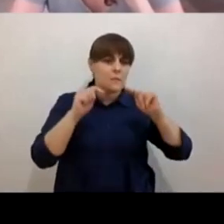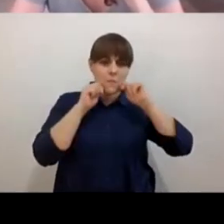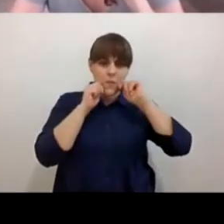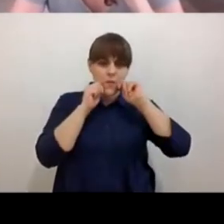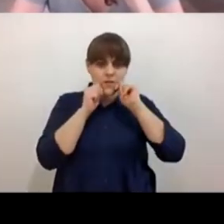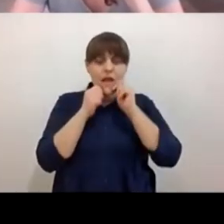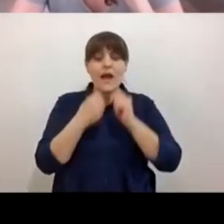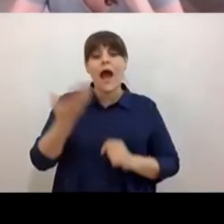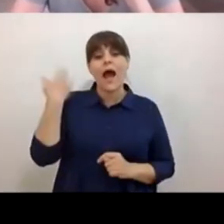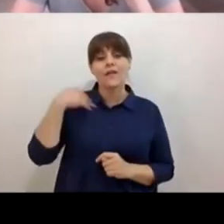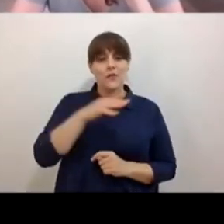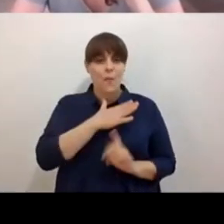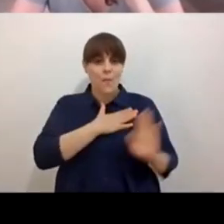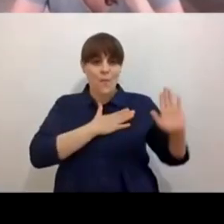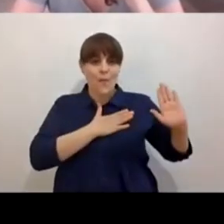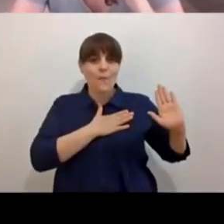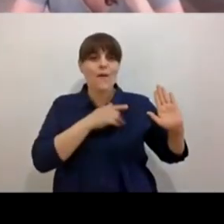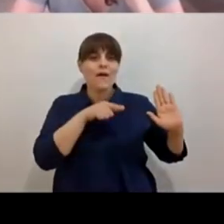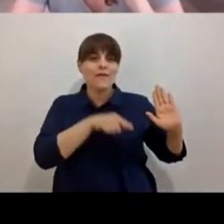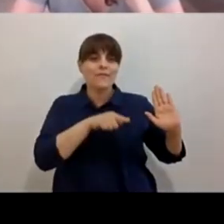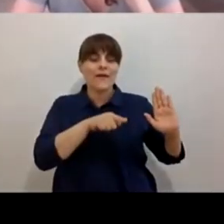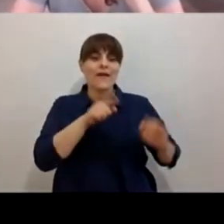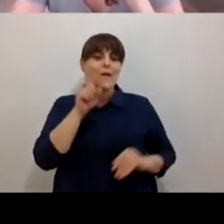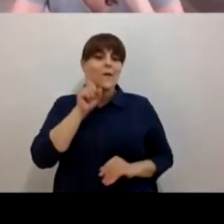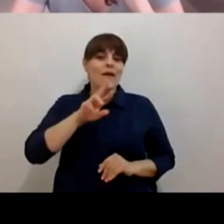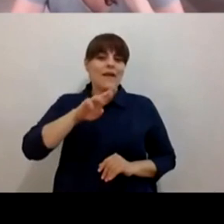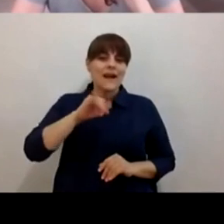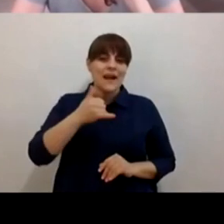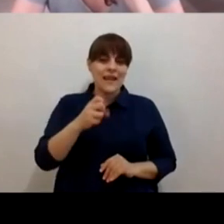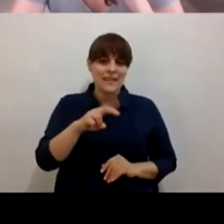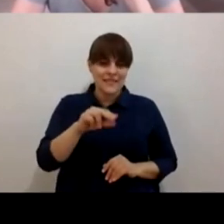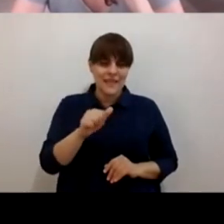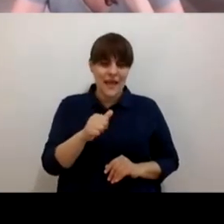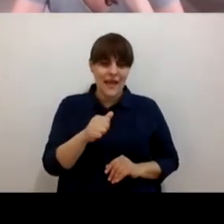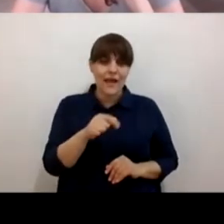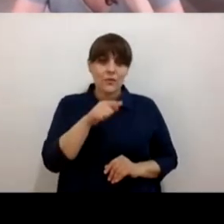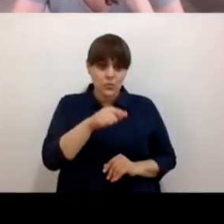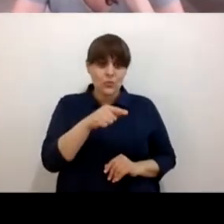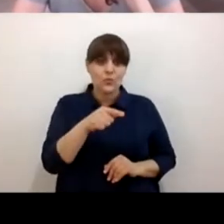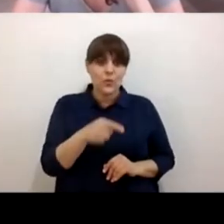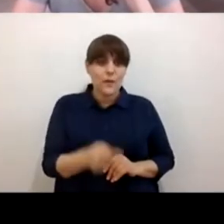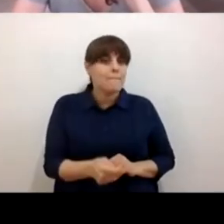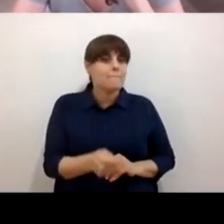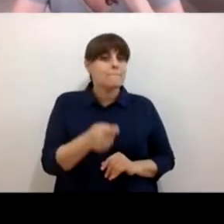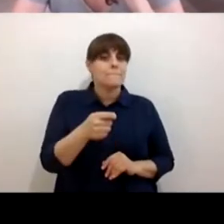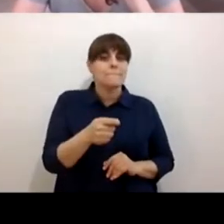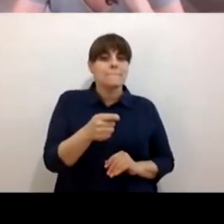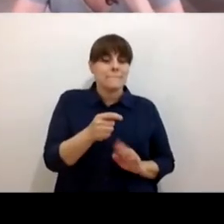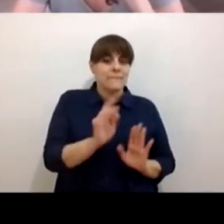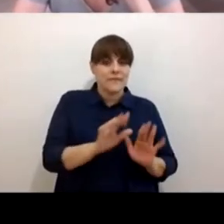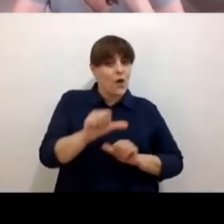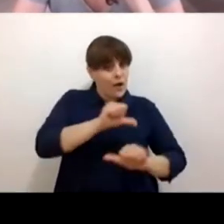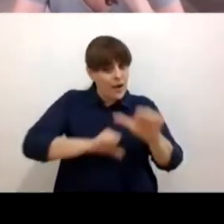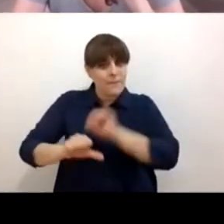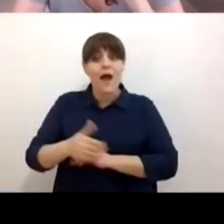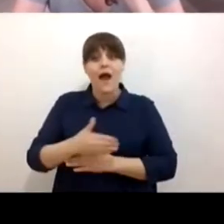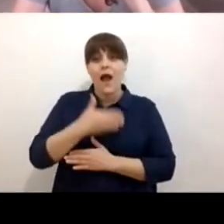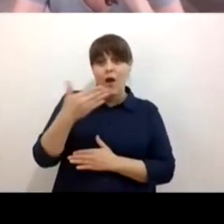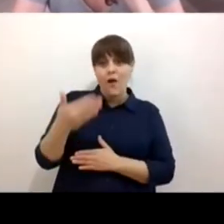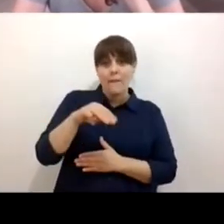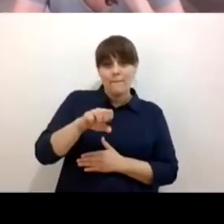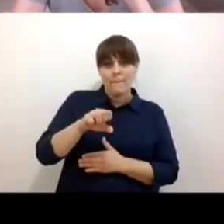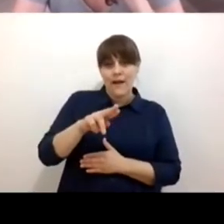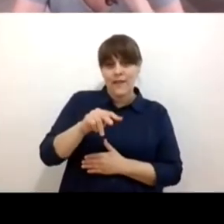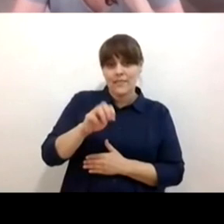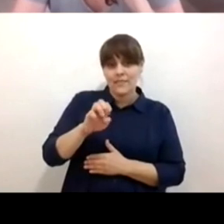prometido a Reina el orden ¿no? y aquí a ti te la lanzo mi querida Martel ya en el ánimo